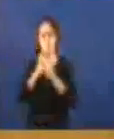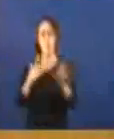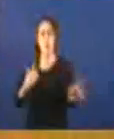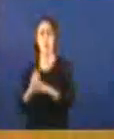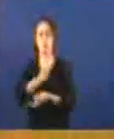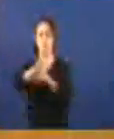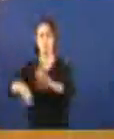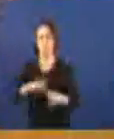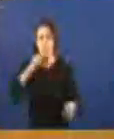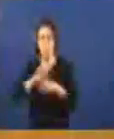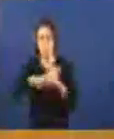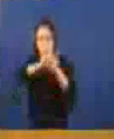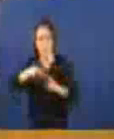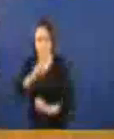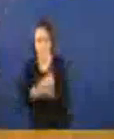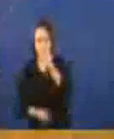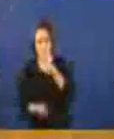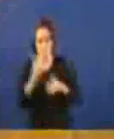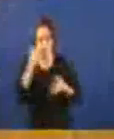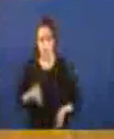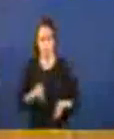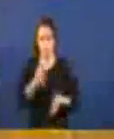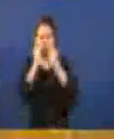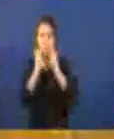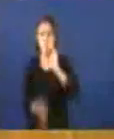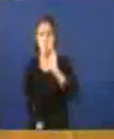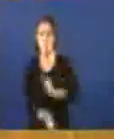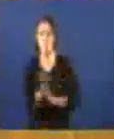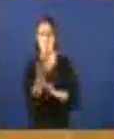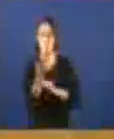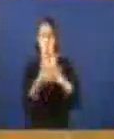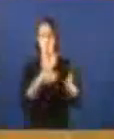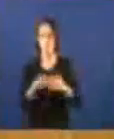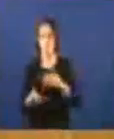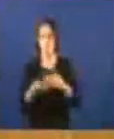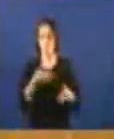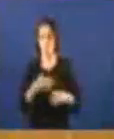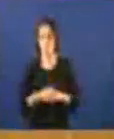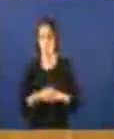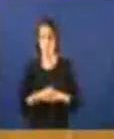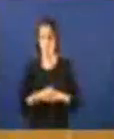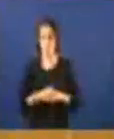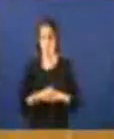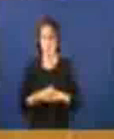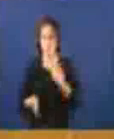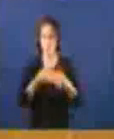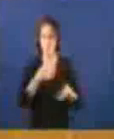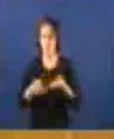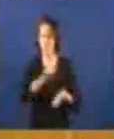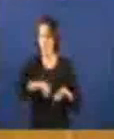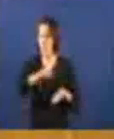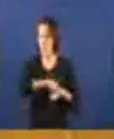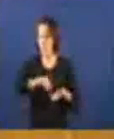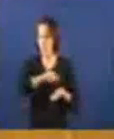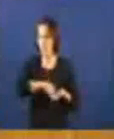aplicada a economía, auténtico fundador, moito antes que o Fonmises, non? Pois o Luz de Fonmises, o